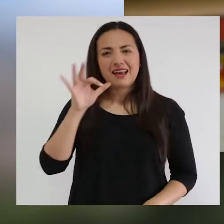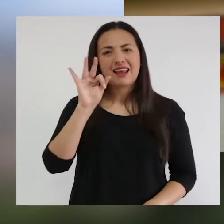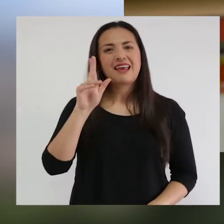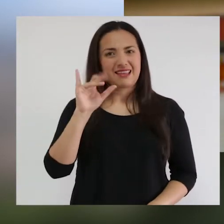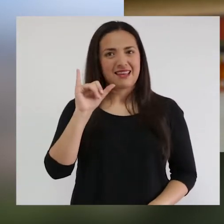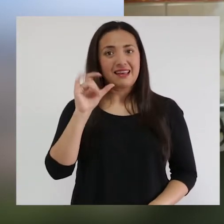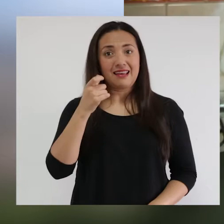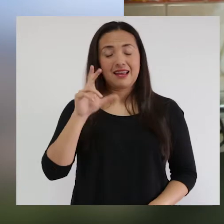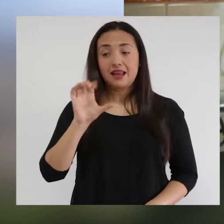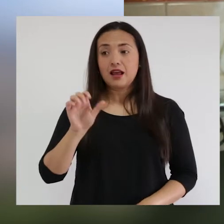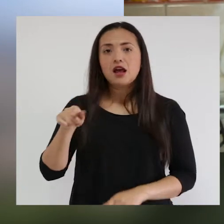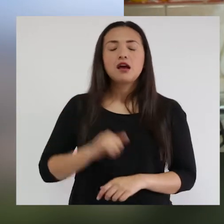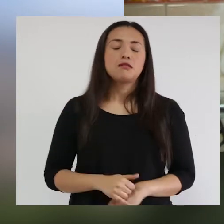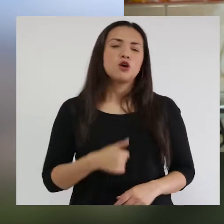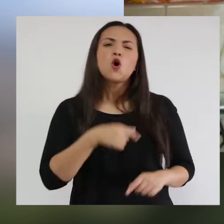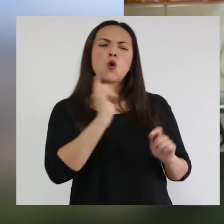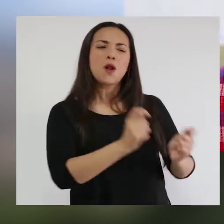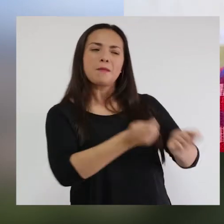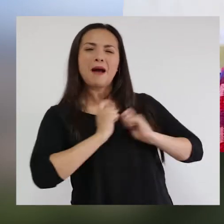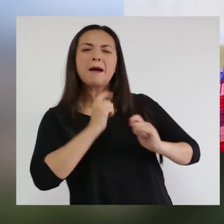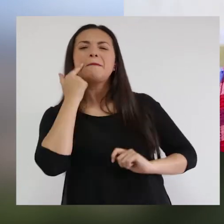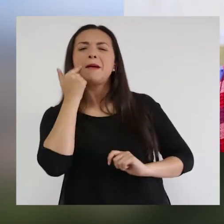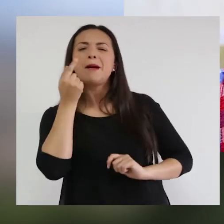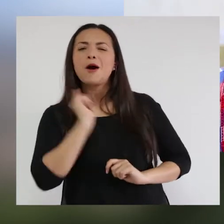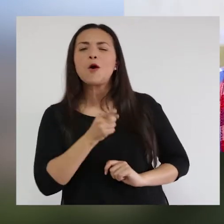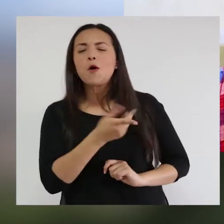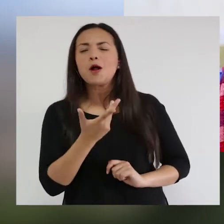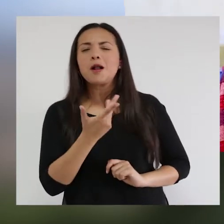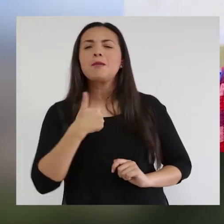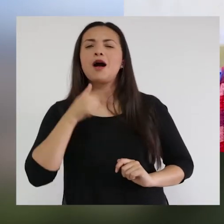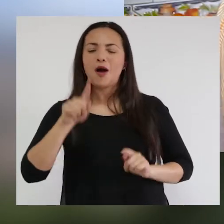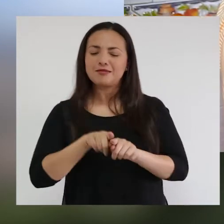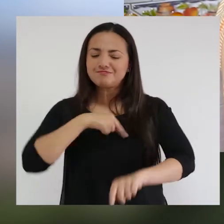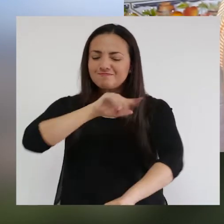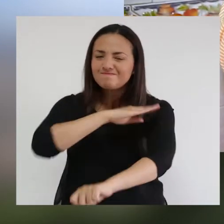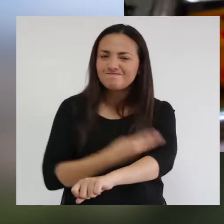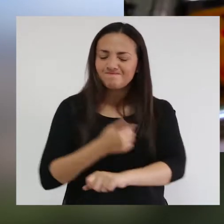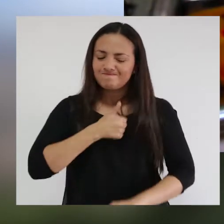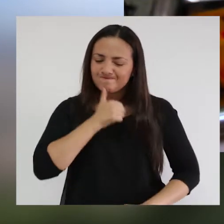Por la fuerza que he tenido, que he llevado para afrontar esas enfermedades.